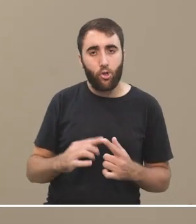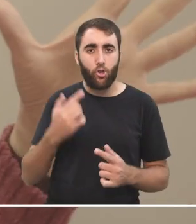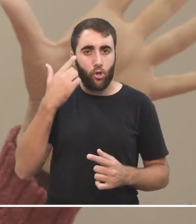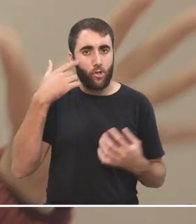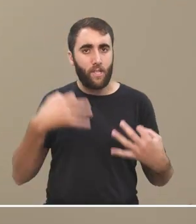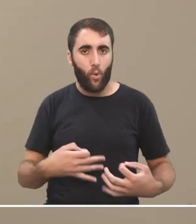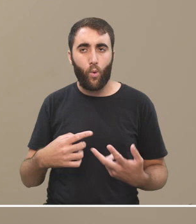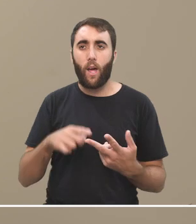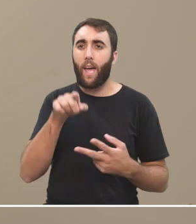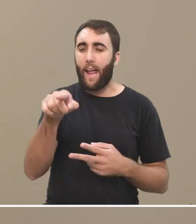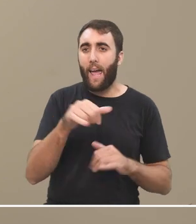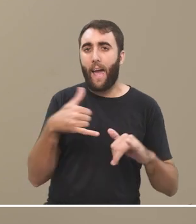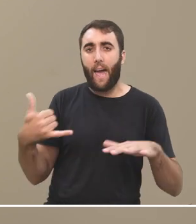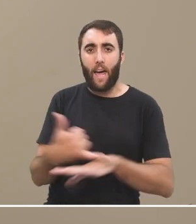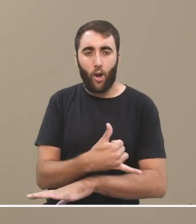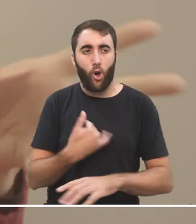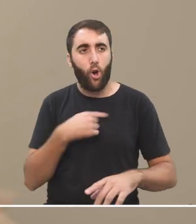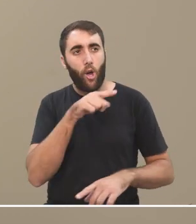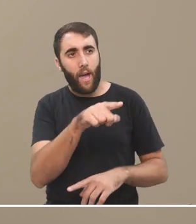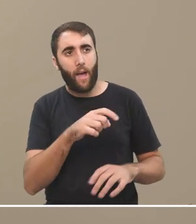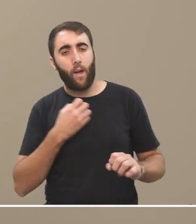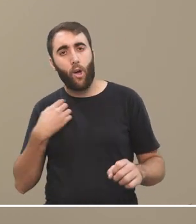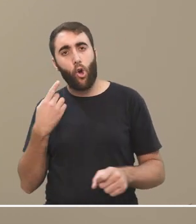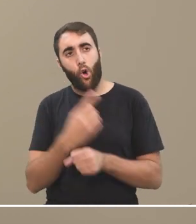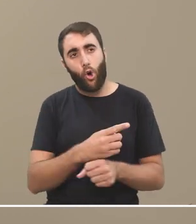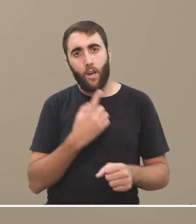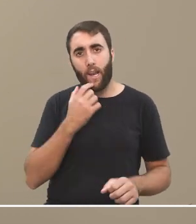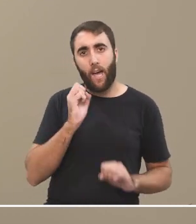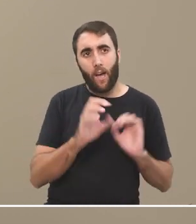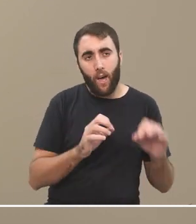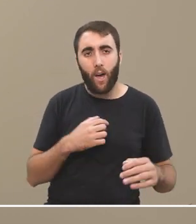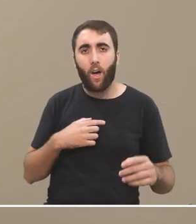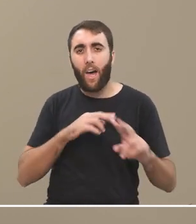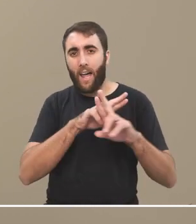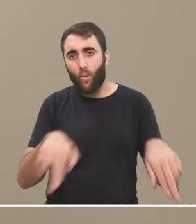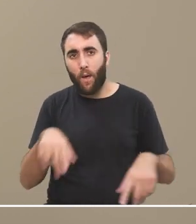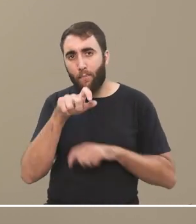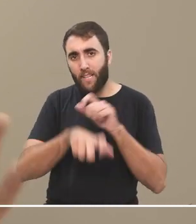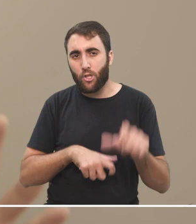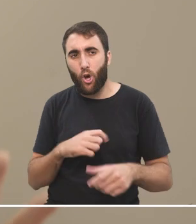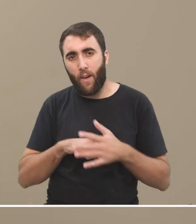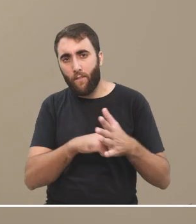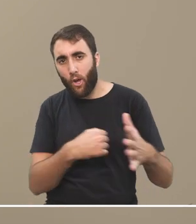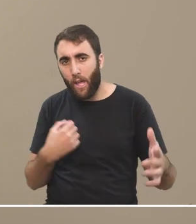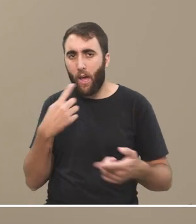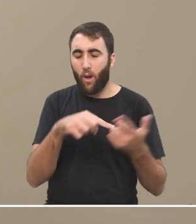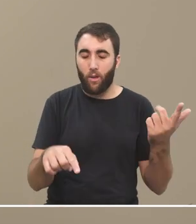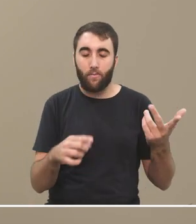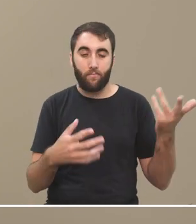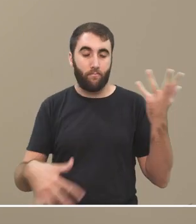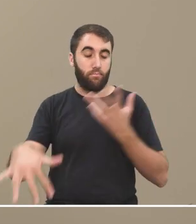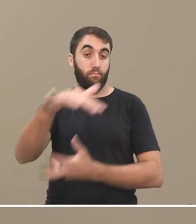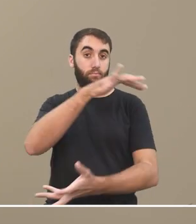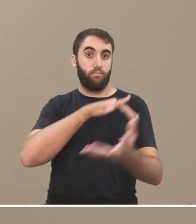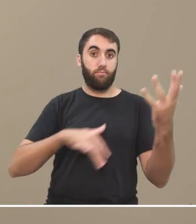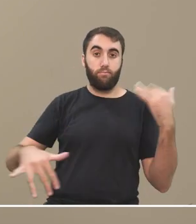esto y fulano está equivocado y apuntar el bullying y el linchamiento cancelamientos y demás entonces todo muy categórico y todo